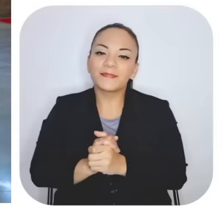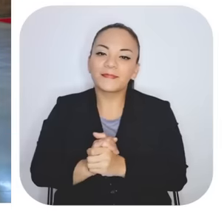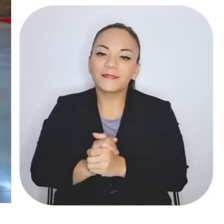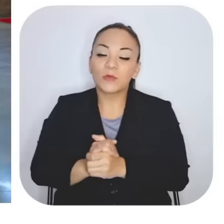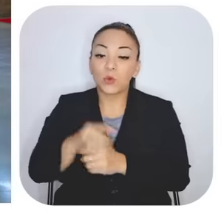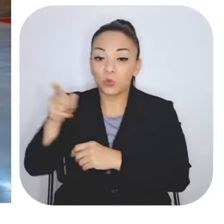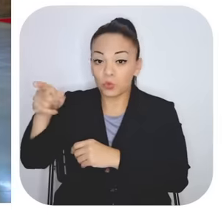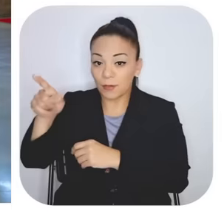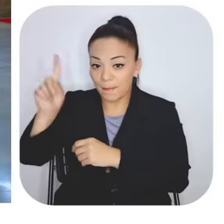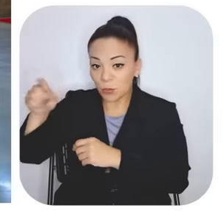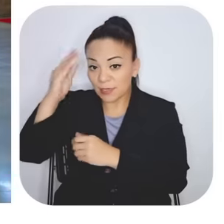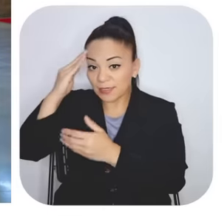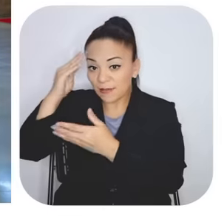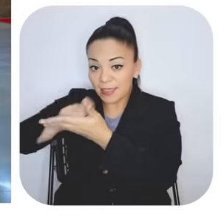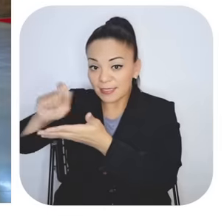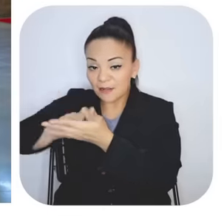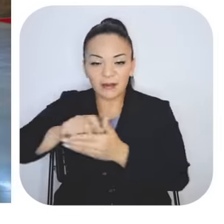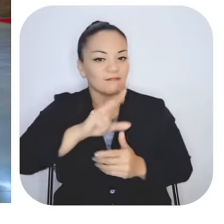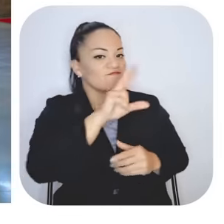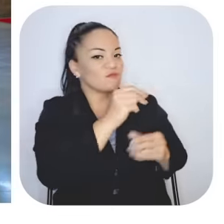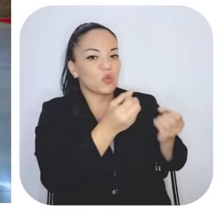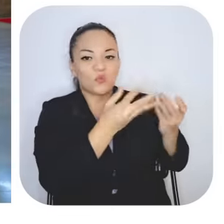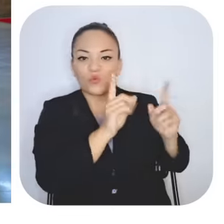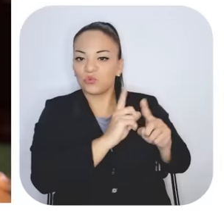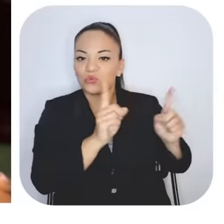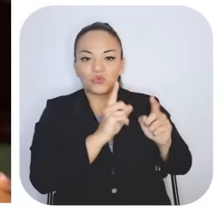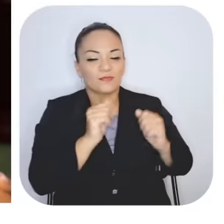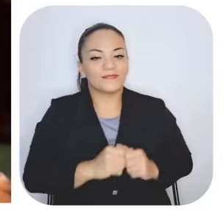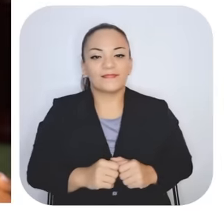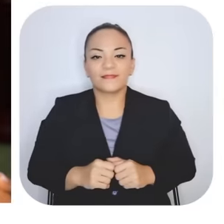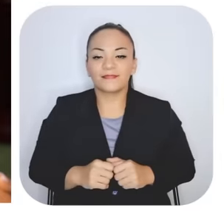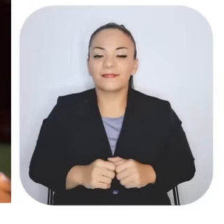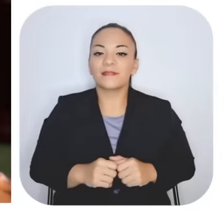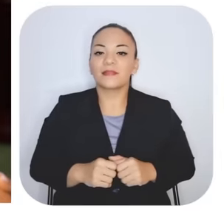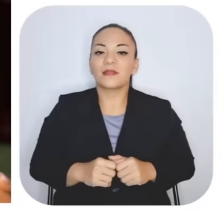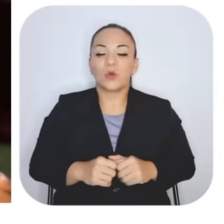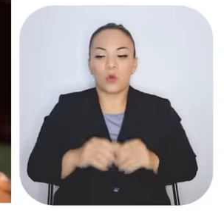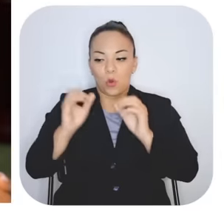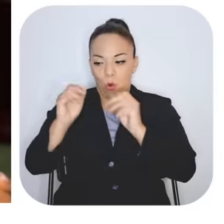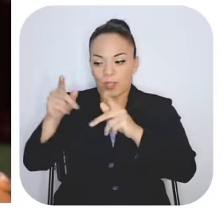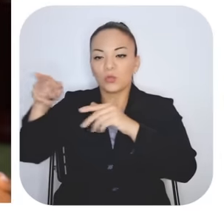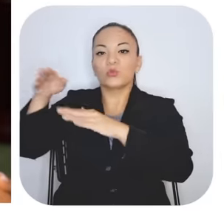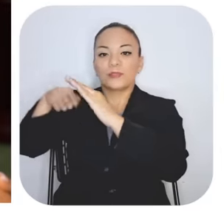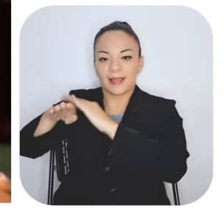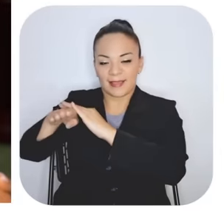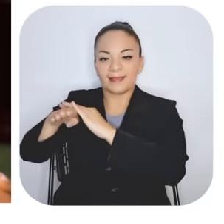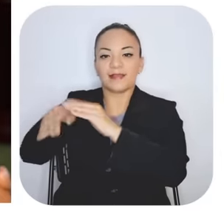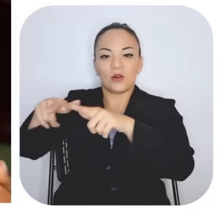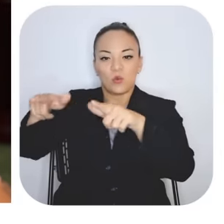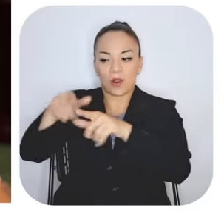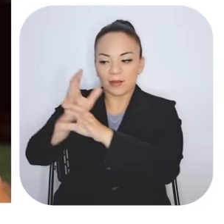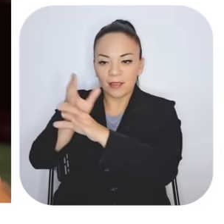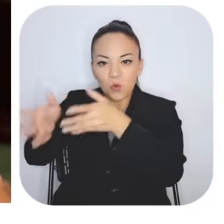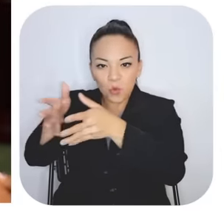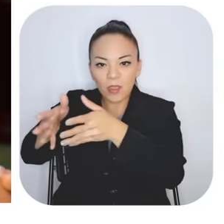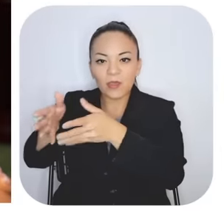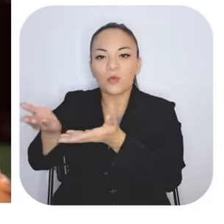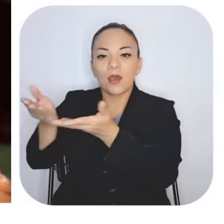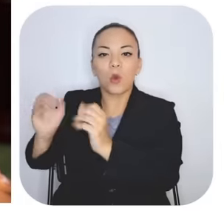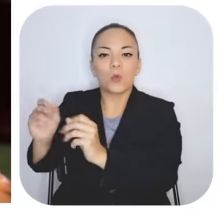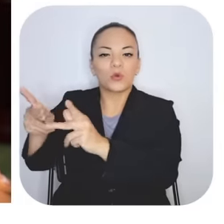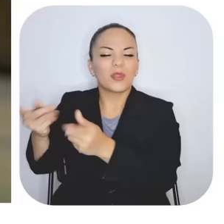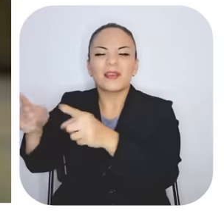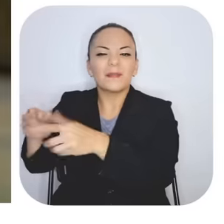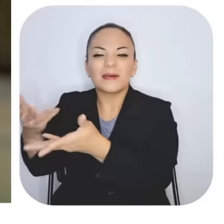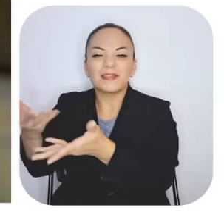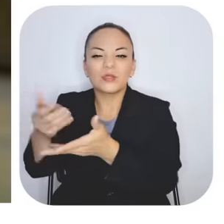¿Sabía escribir? No mucho tampoco. No mucho tampoco. Entonces, entro al albergue, ahí sí le dan la oportunidad. Sí. ¿Qué ocurrió?